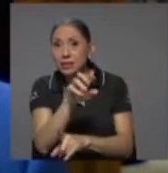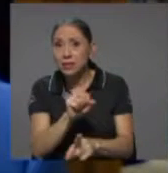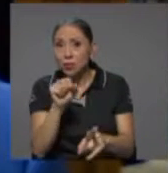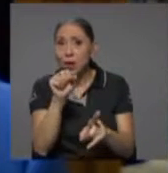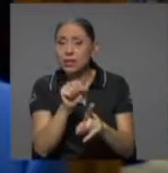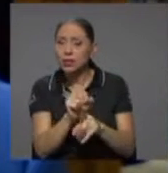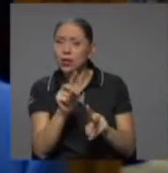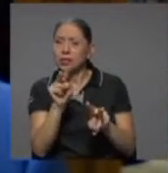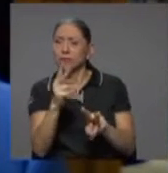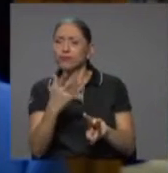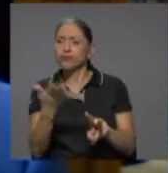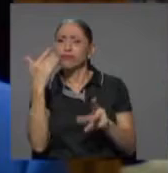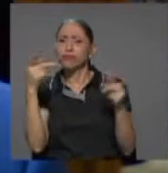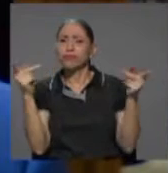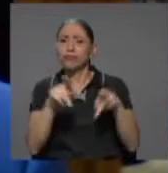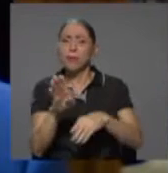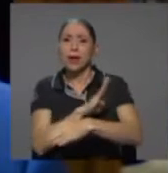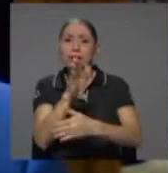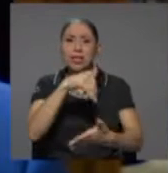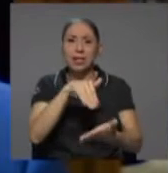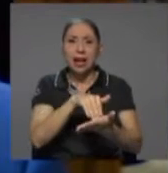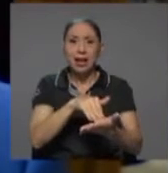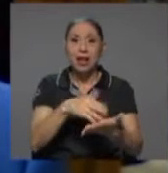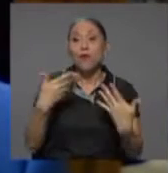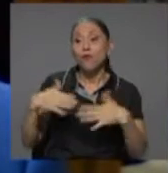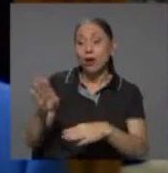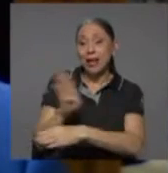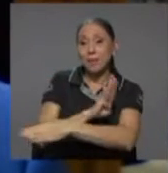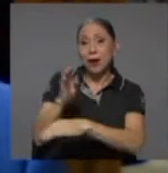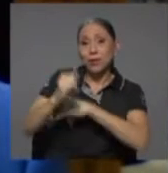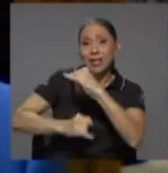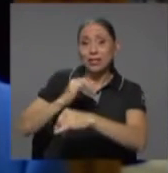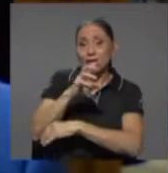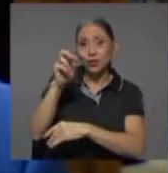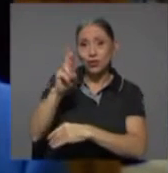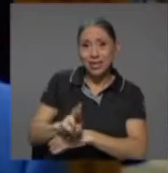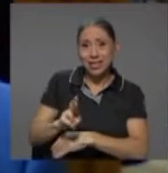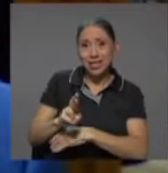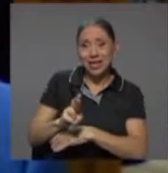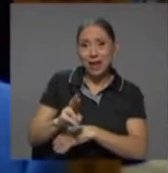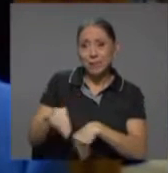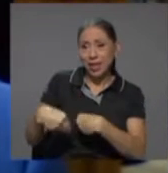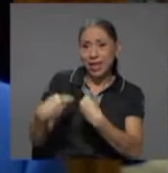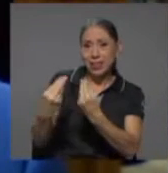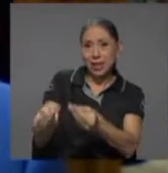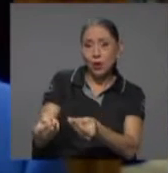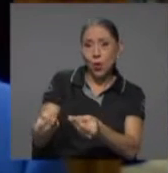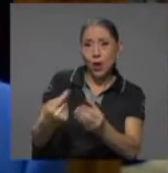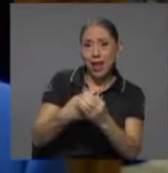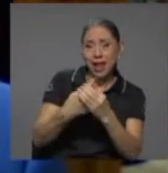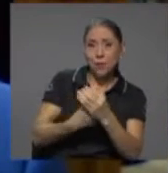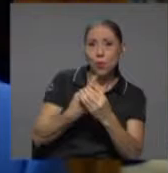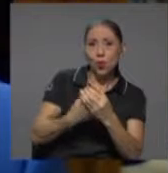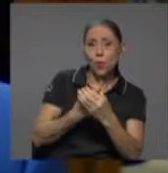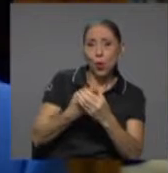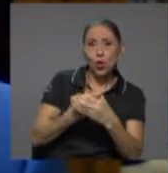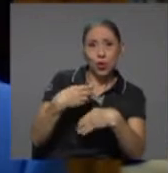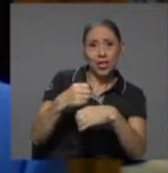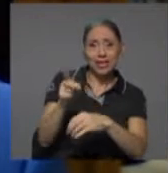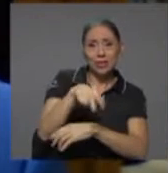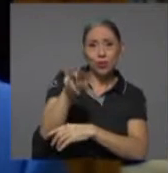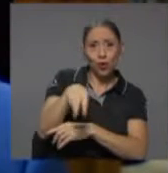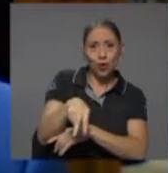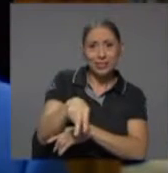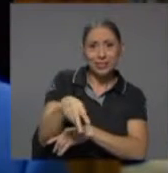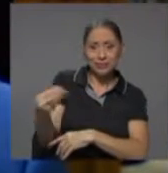fue el otorgamiento del Banco Internacional de Costa Rica en el año 1921 del monopolio de la emisión de colones. Y